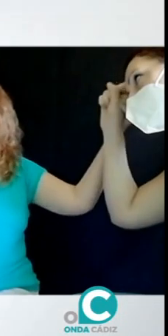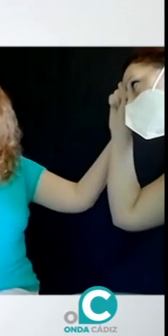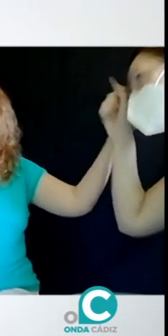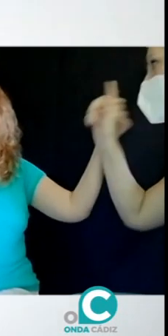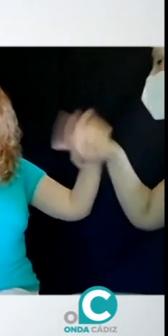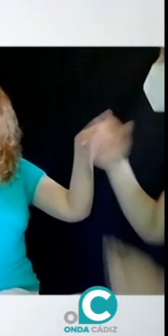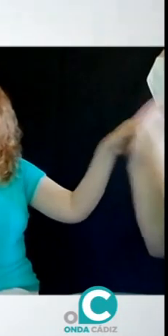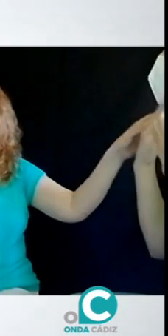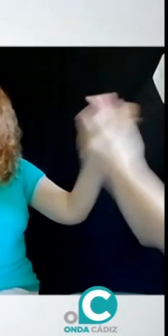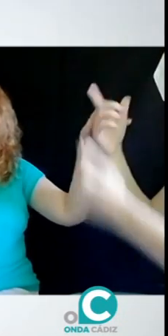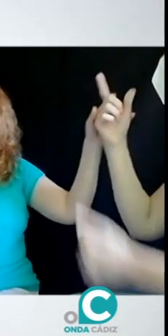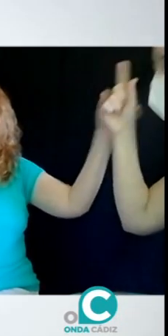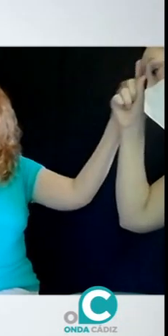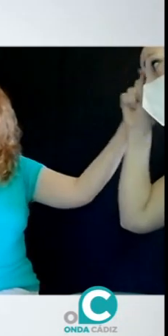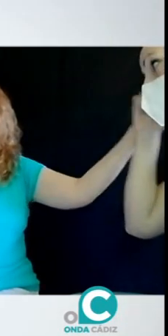programa del Mirador.